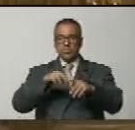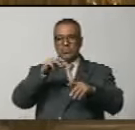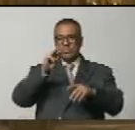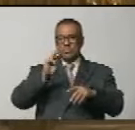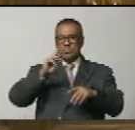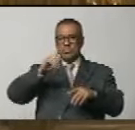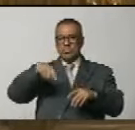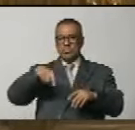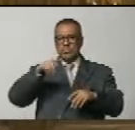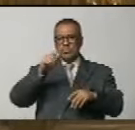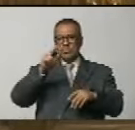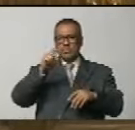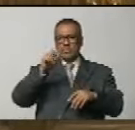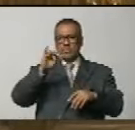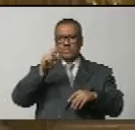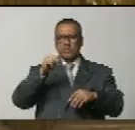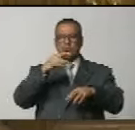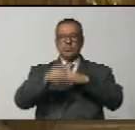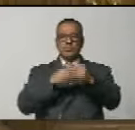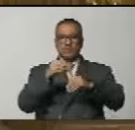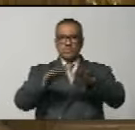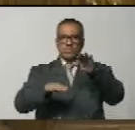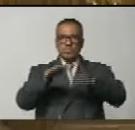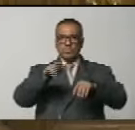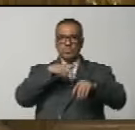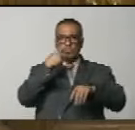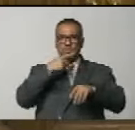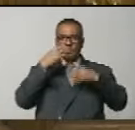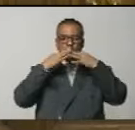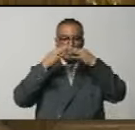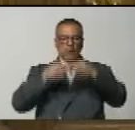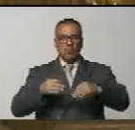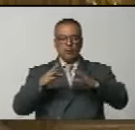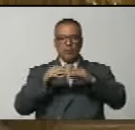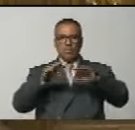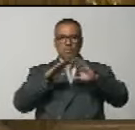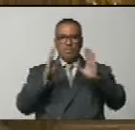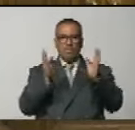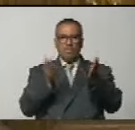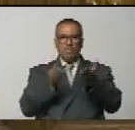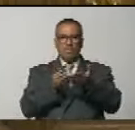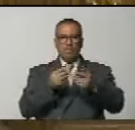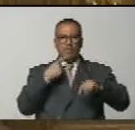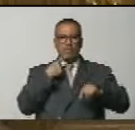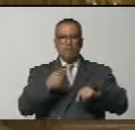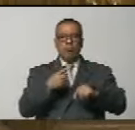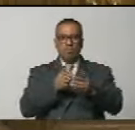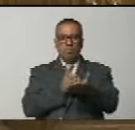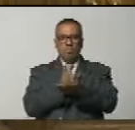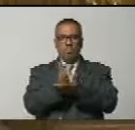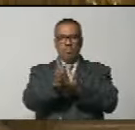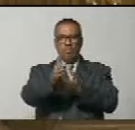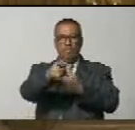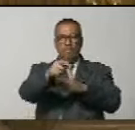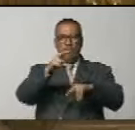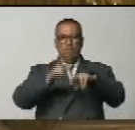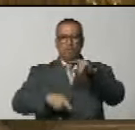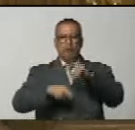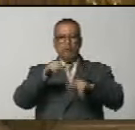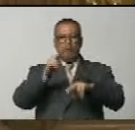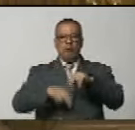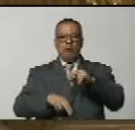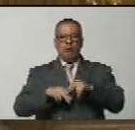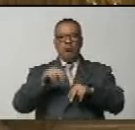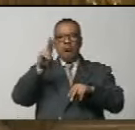contribuye a la estabilidad política y seguridad mundial indicando el camino sino para la construcción